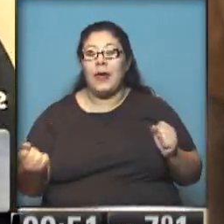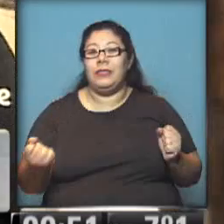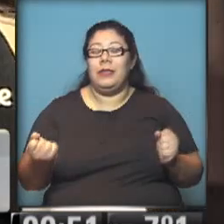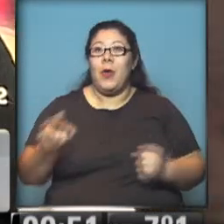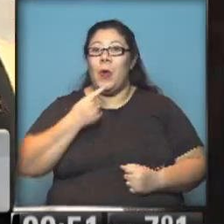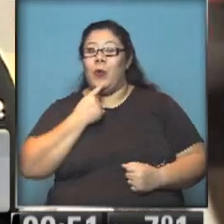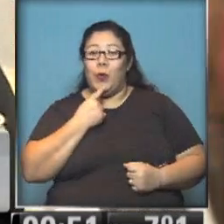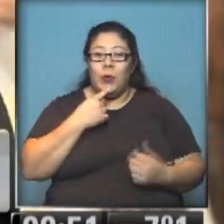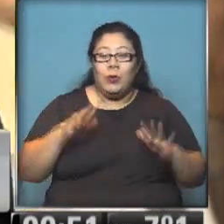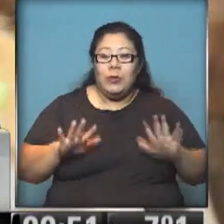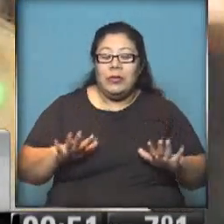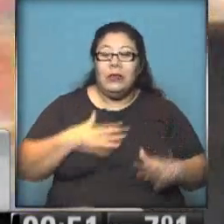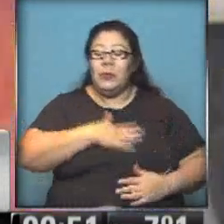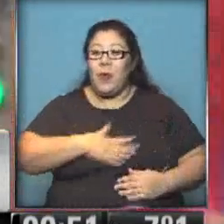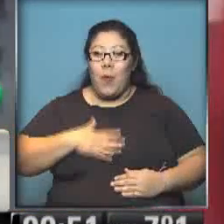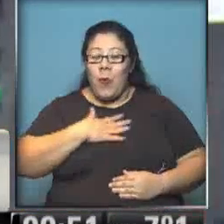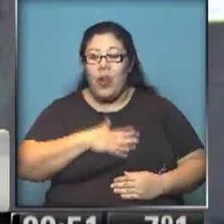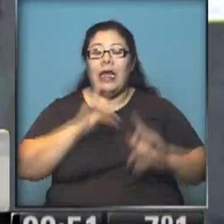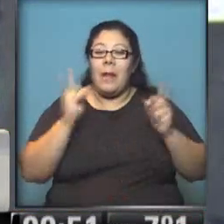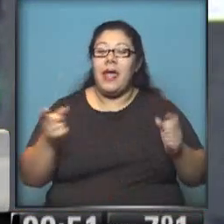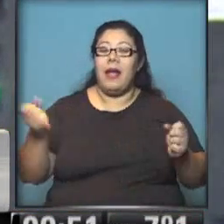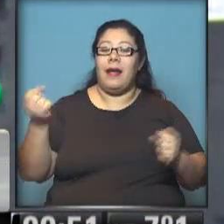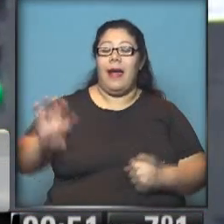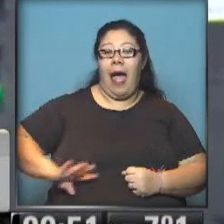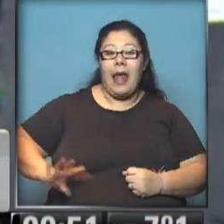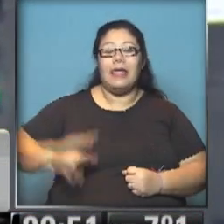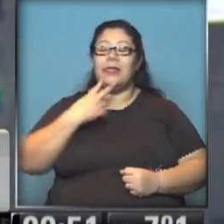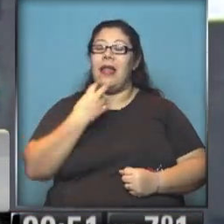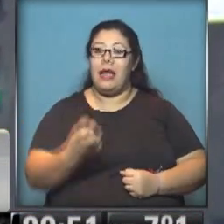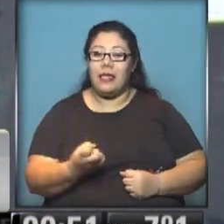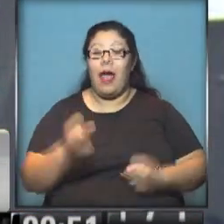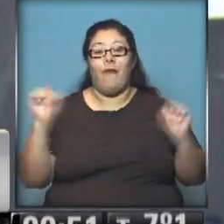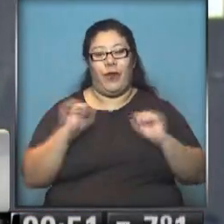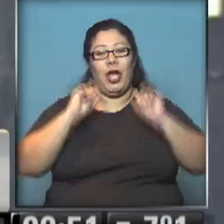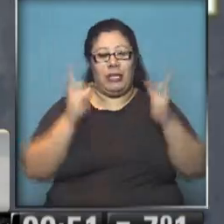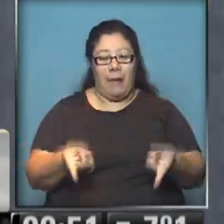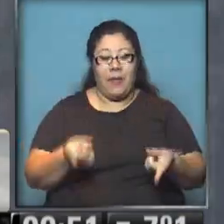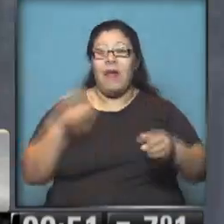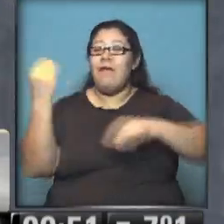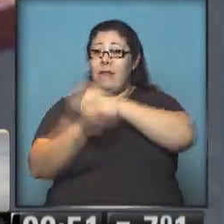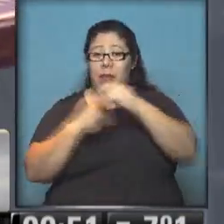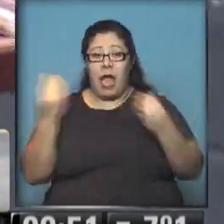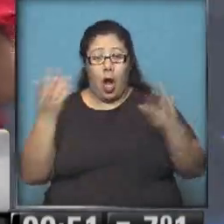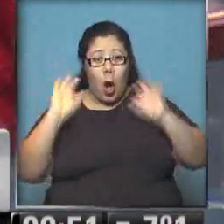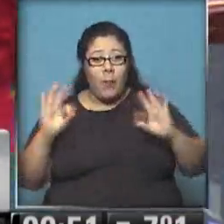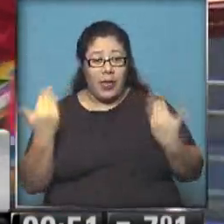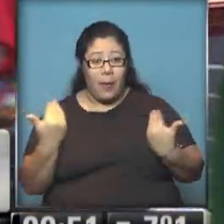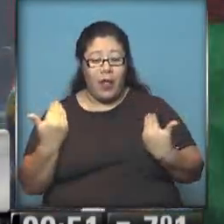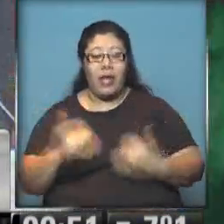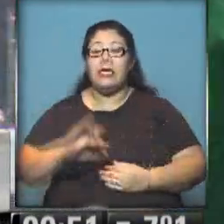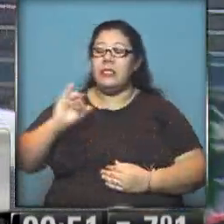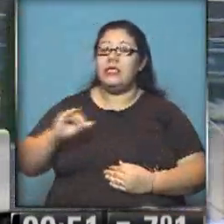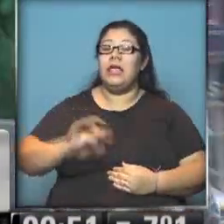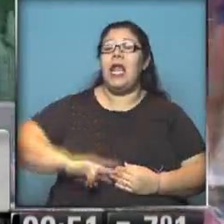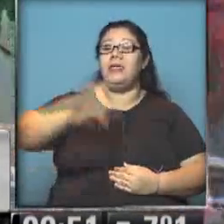pero con muchas ganas y mucha energía para pasarlo bien. ¿Es algo para toda la familia? Para toda la familia, sí, sí, sí. Ya es nuestra